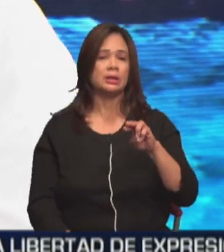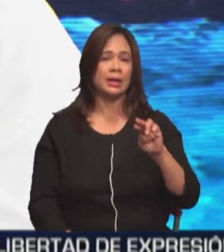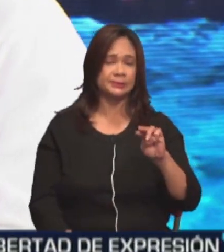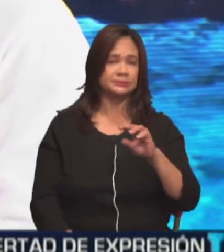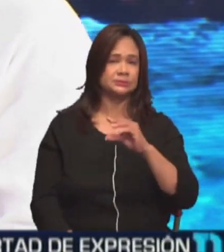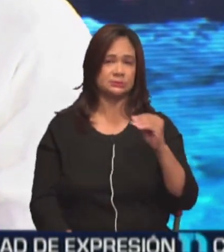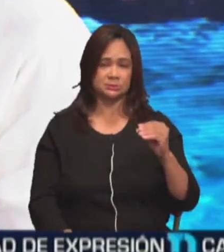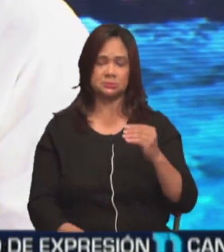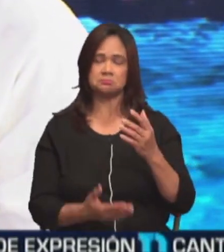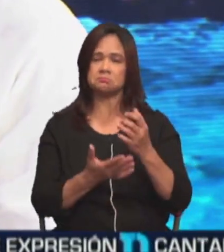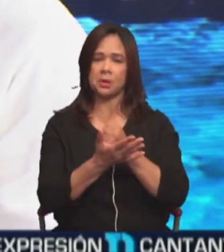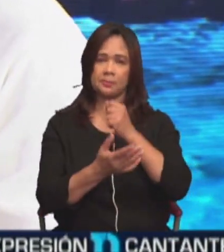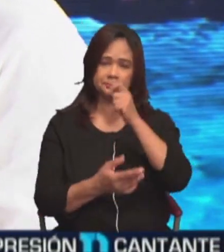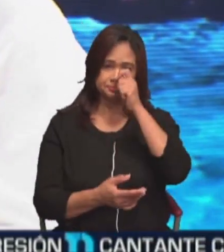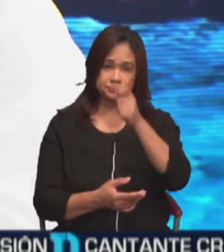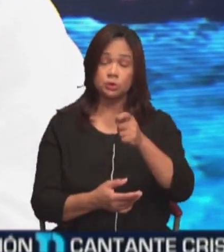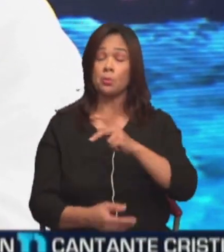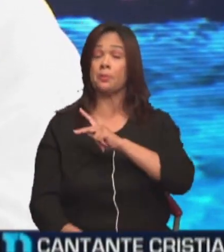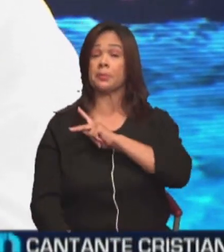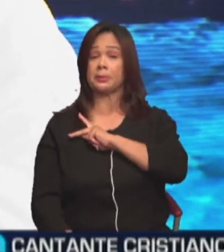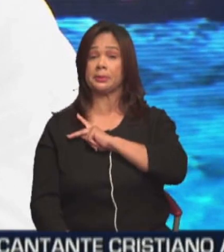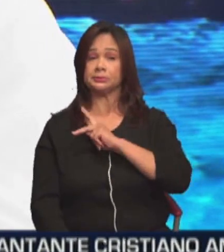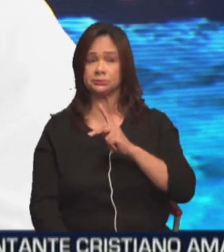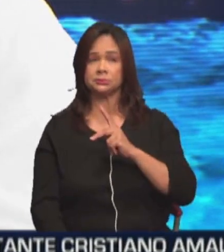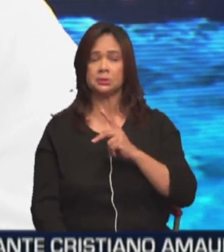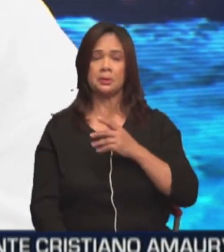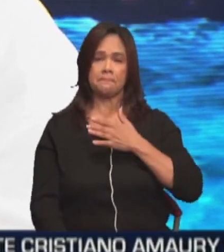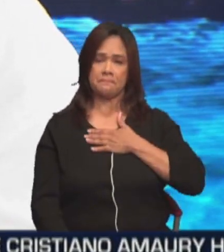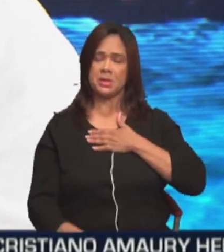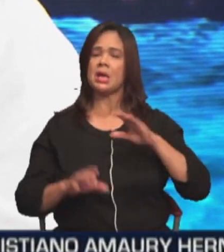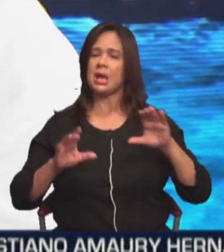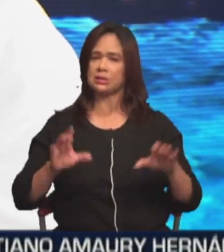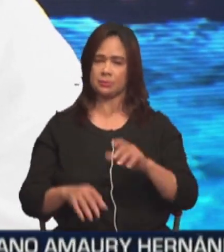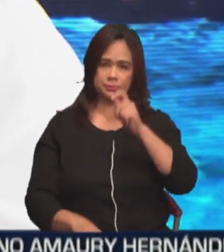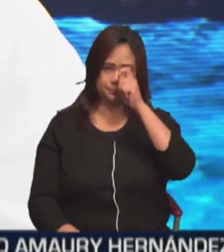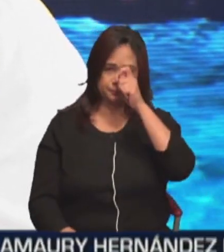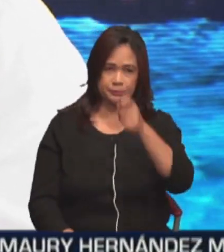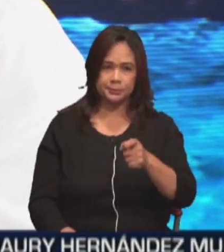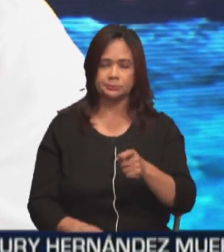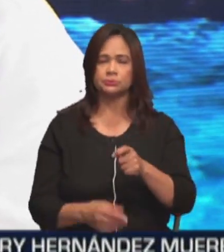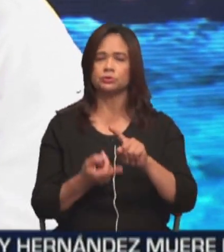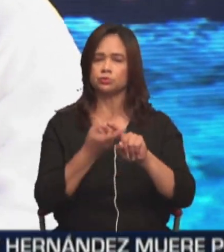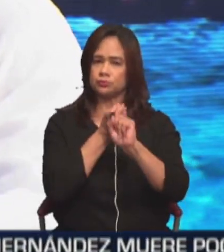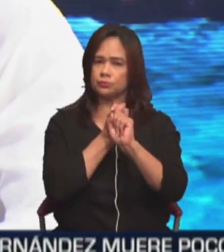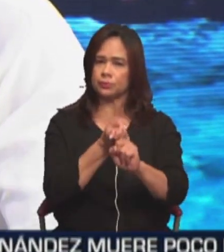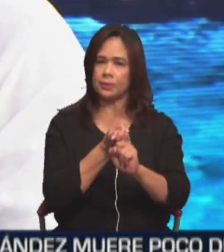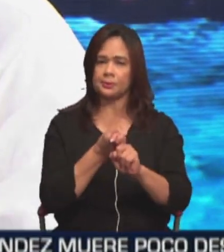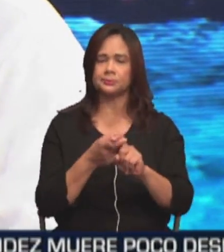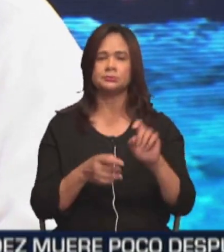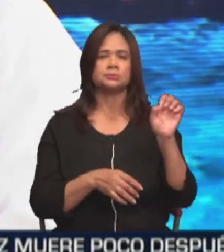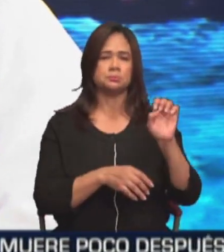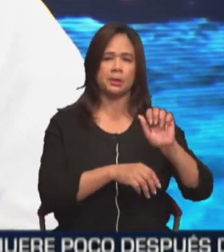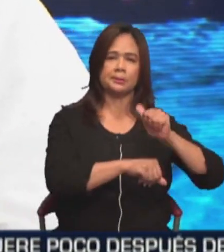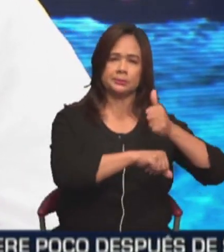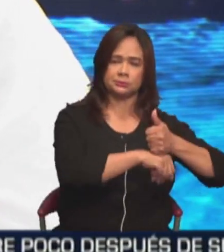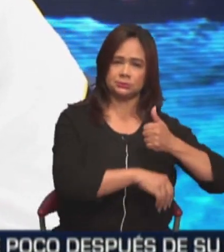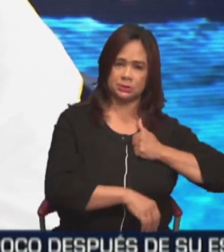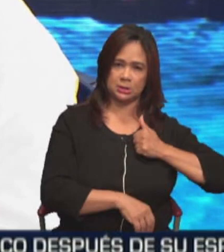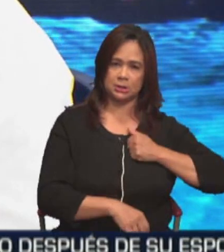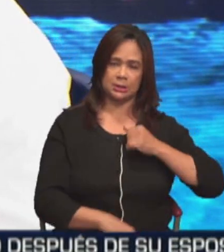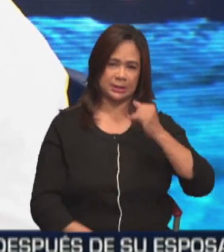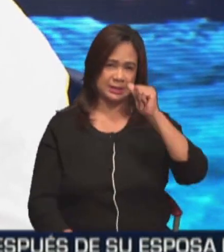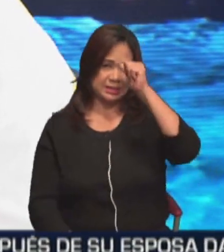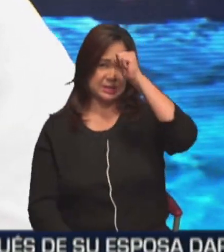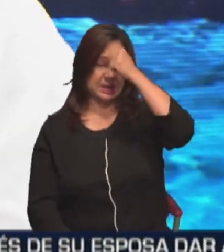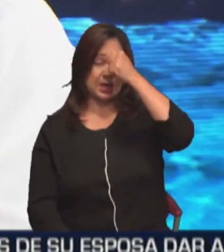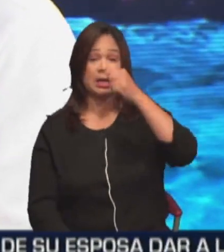Y entonces, como sector privado, mi evento, un honor, porque tuvimos muy de cerca. Fue embajador en Canadá, en la India, en